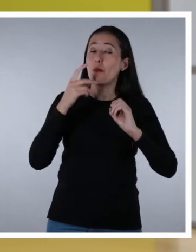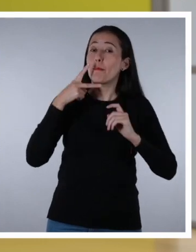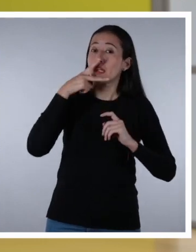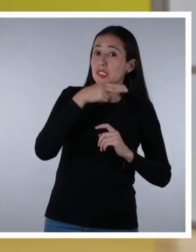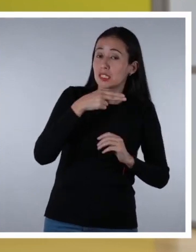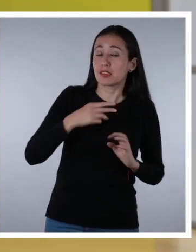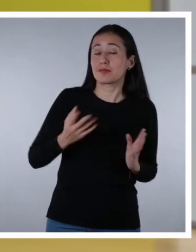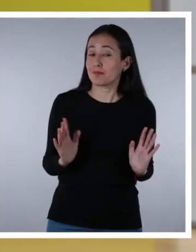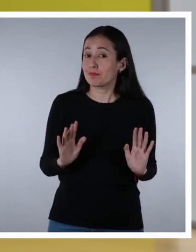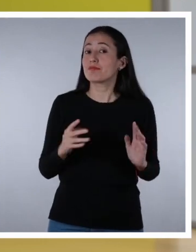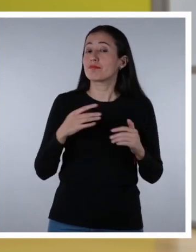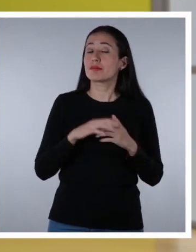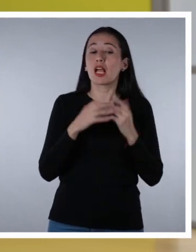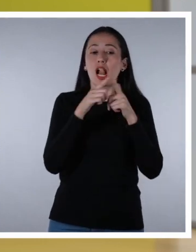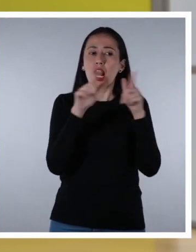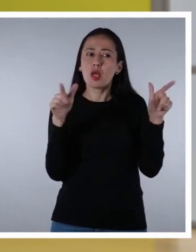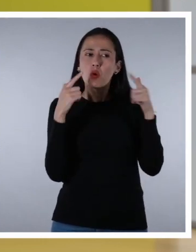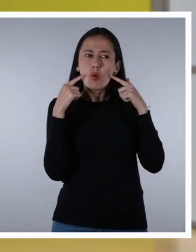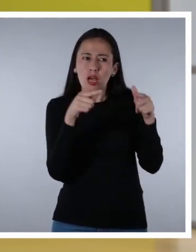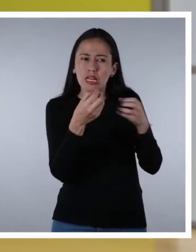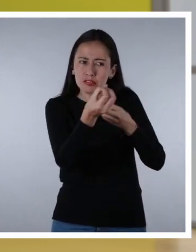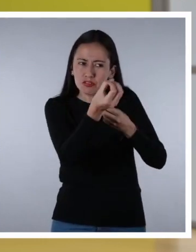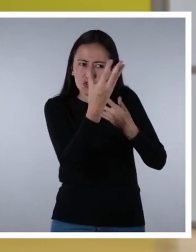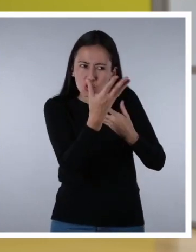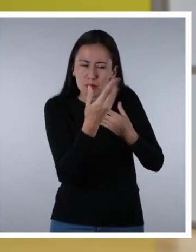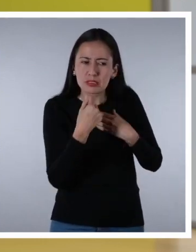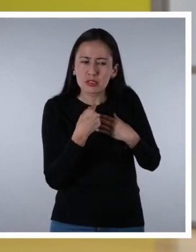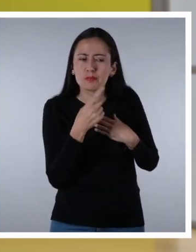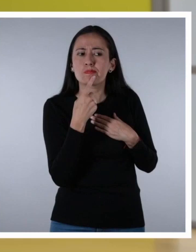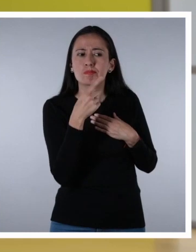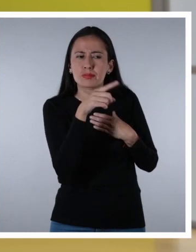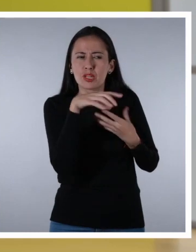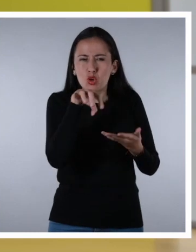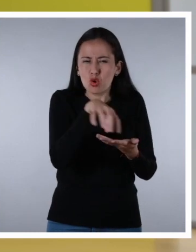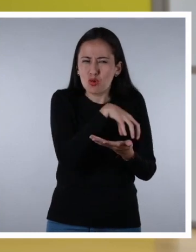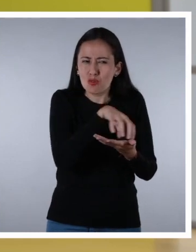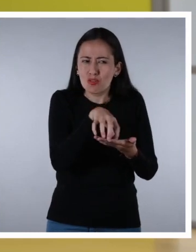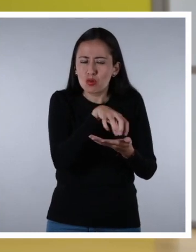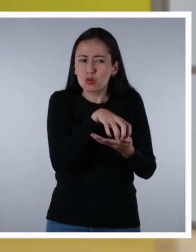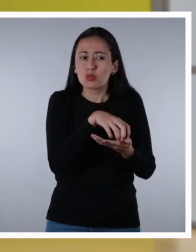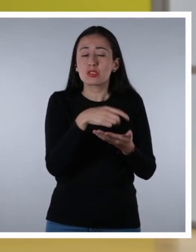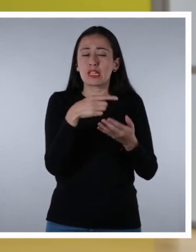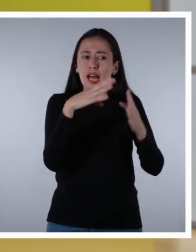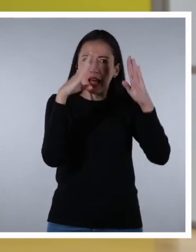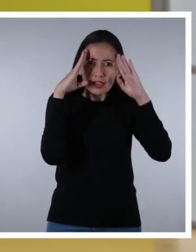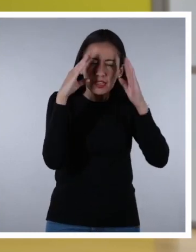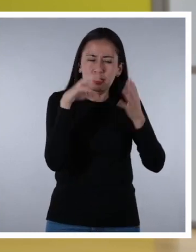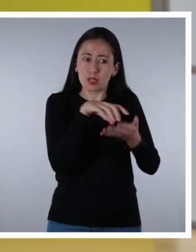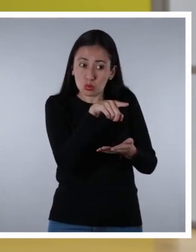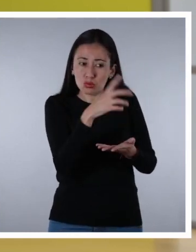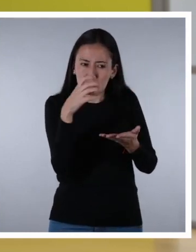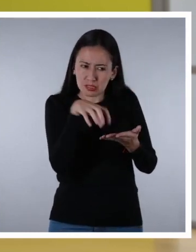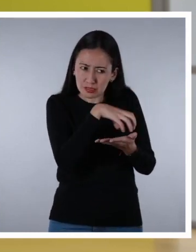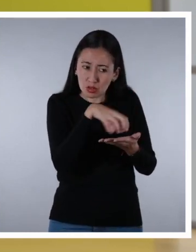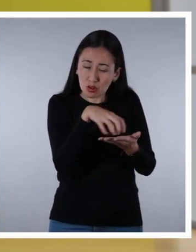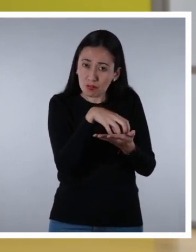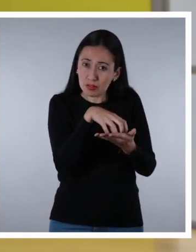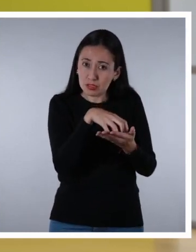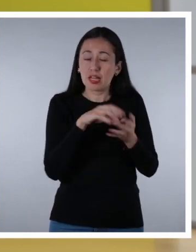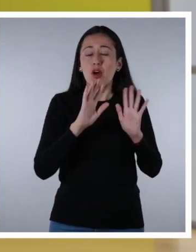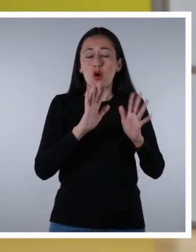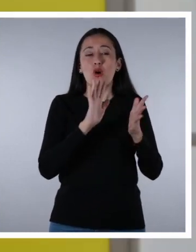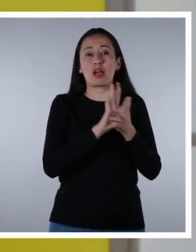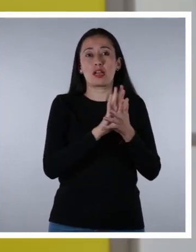Identifica a través de su lenguaje qué información les resulta confusa, está incompleta o responde a mitos sin base